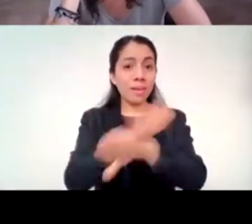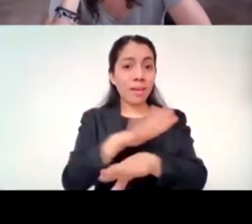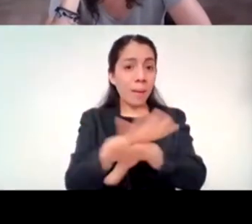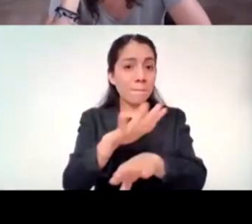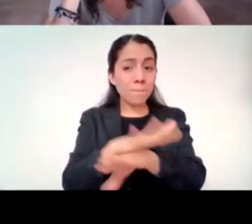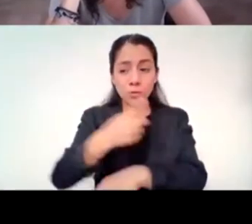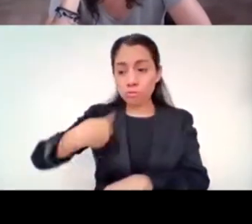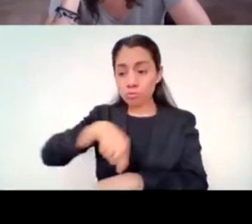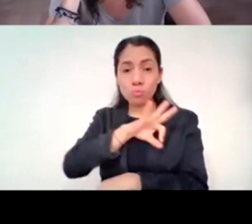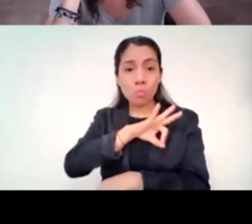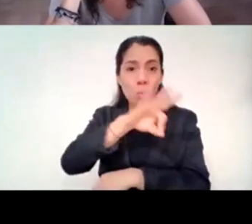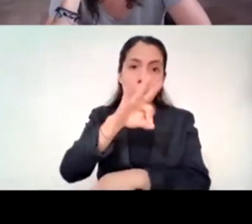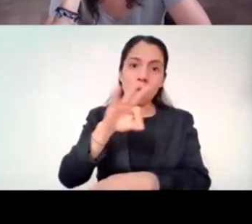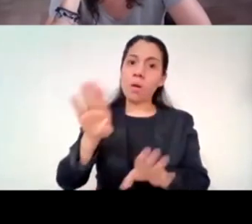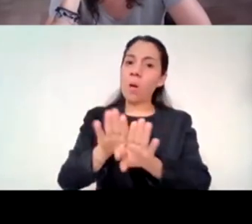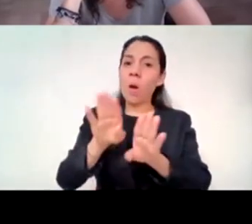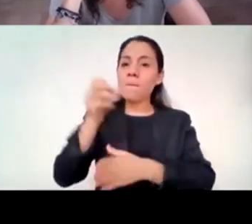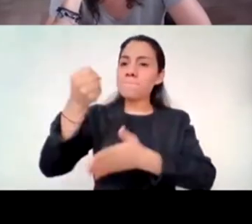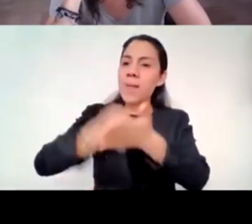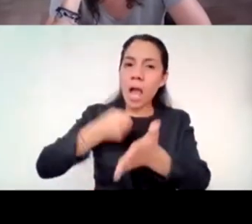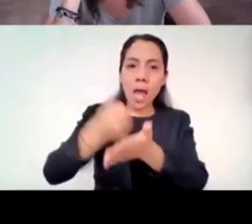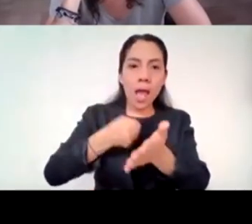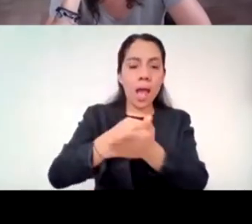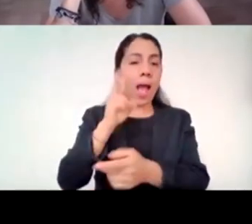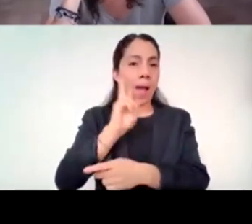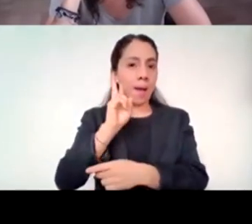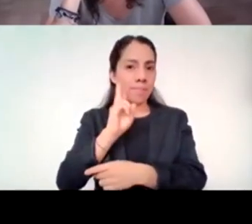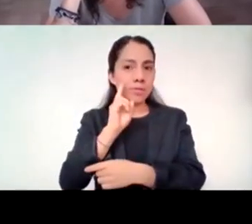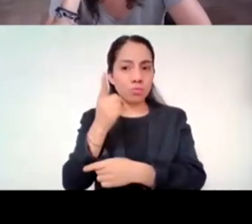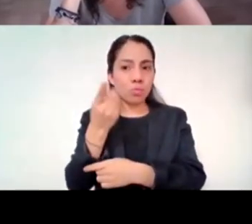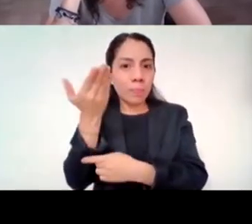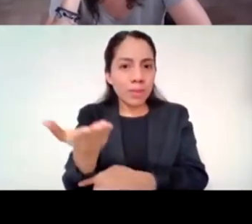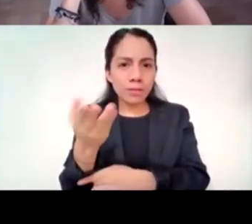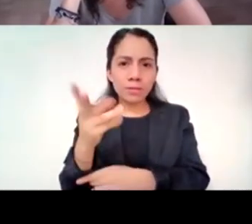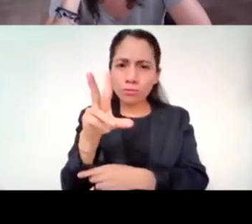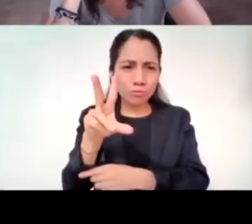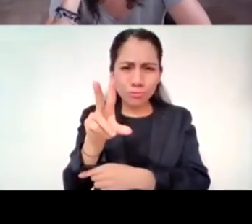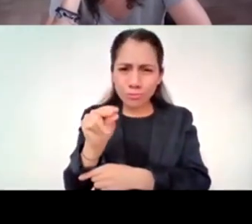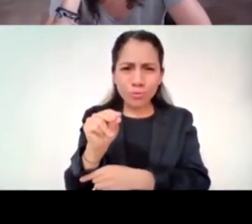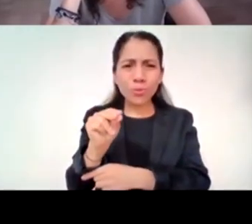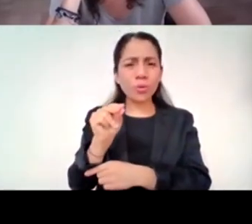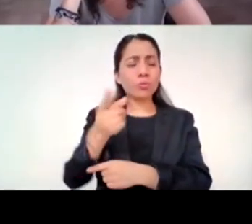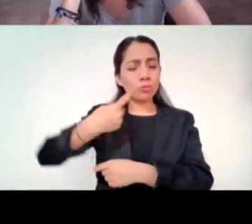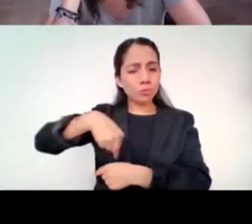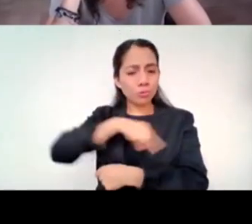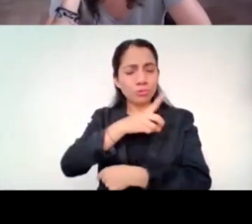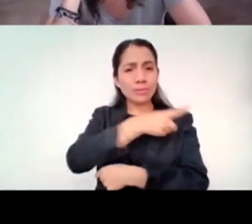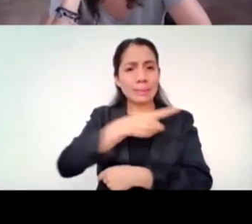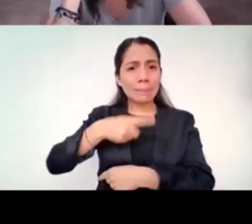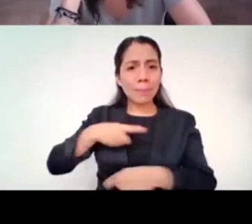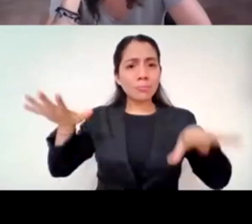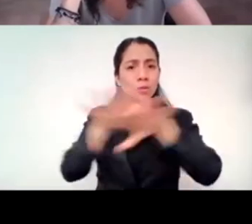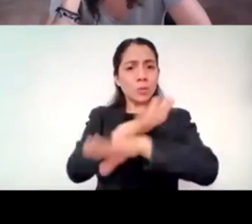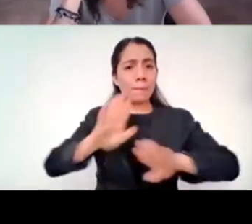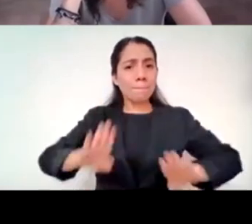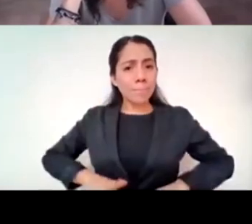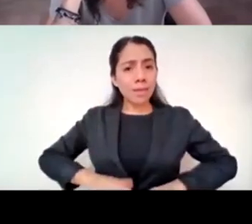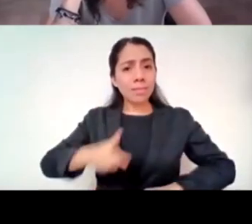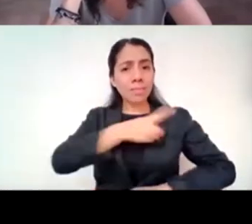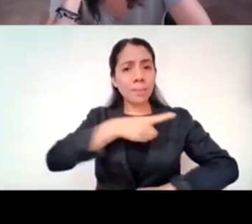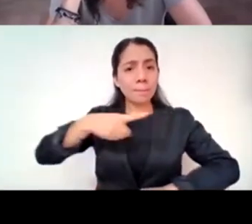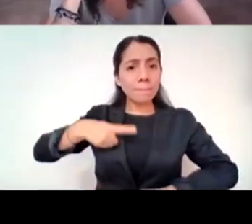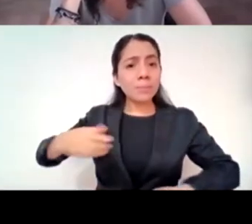no. Lo más importante aquí es abrazarlos y como bien decía Soren y Ana, hay que escucharlos.